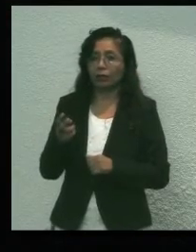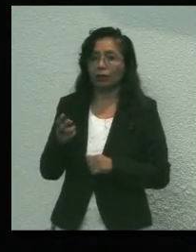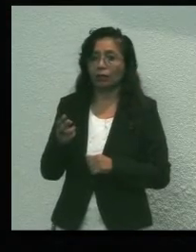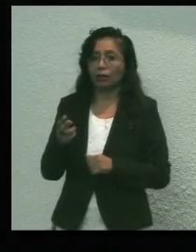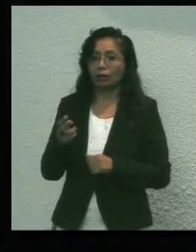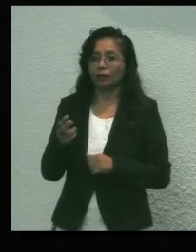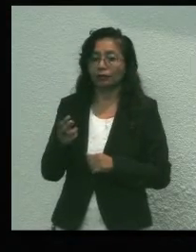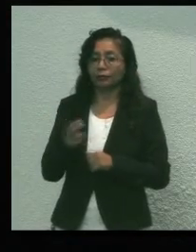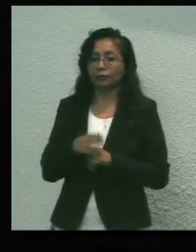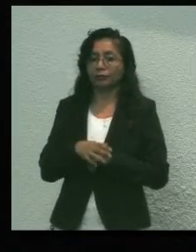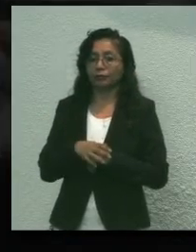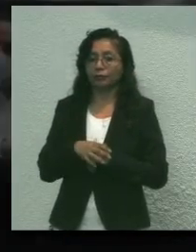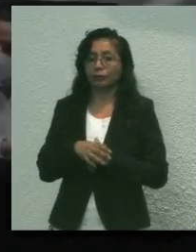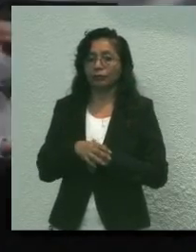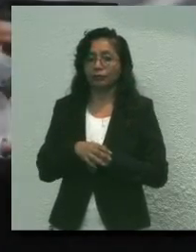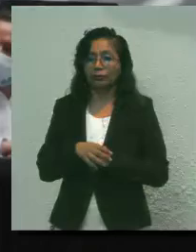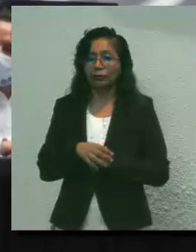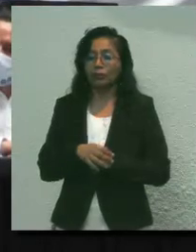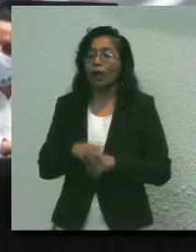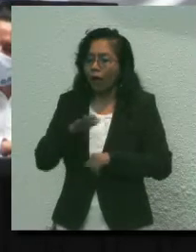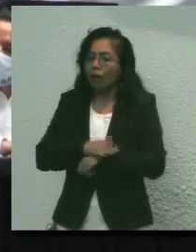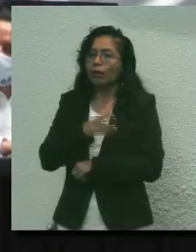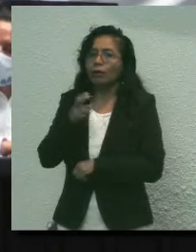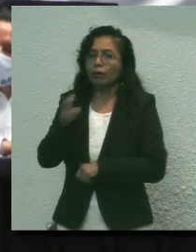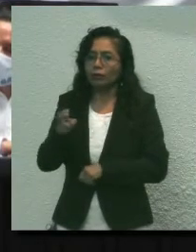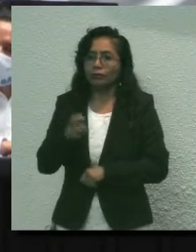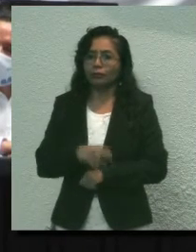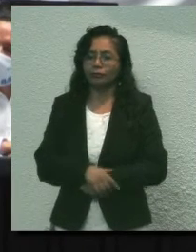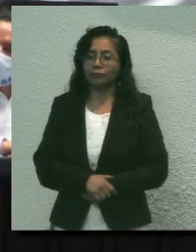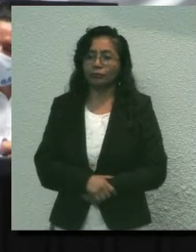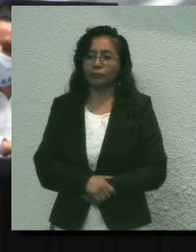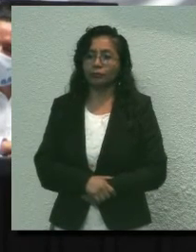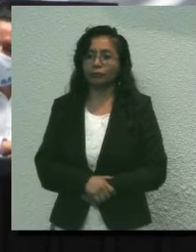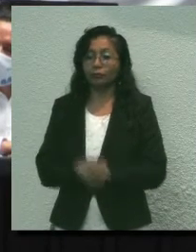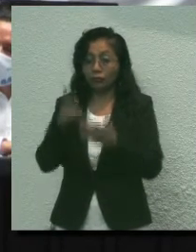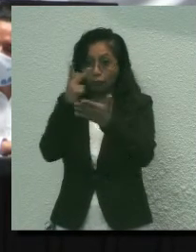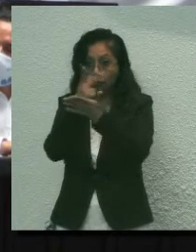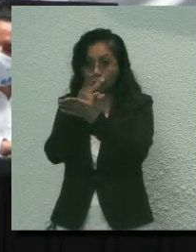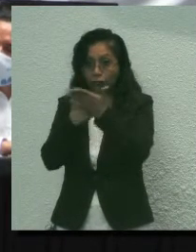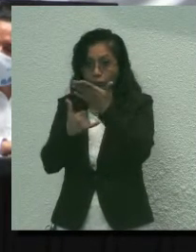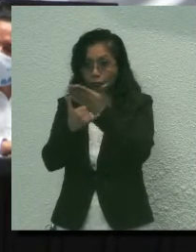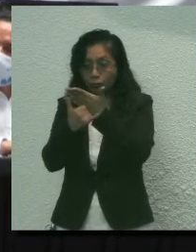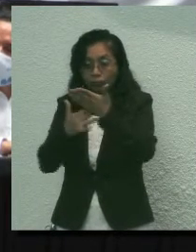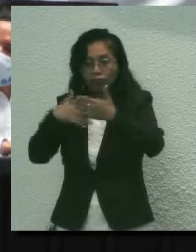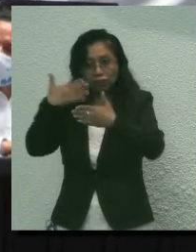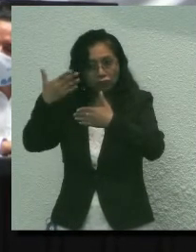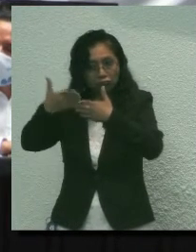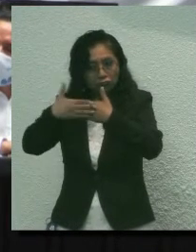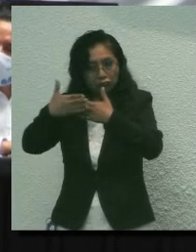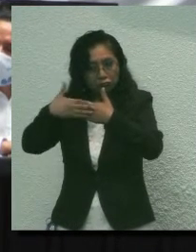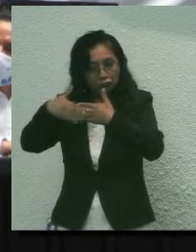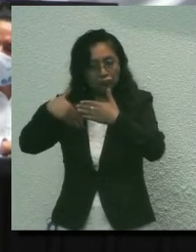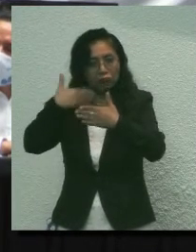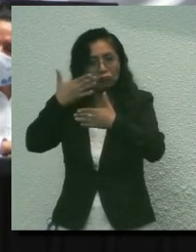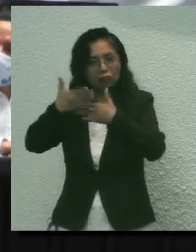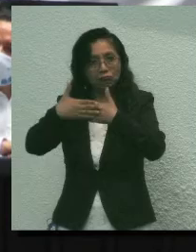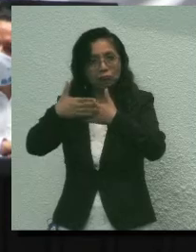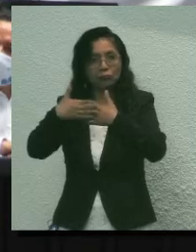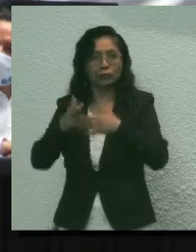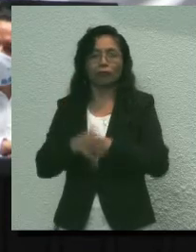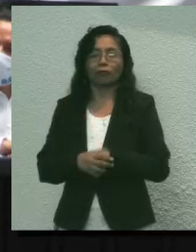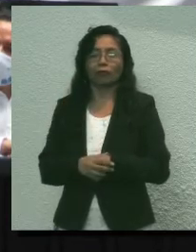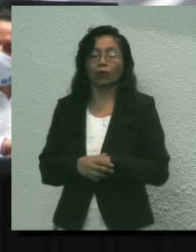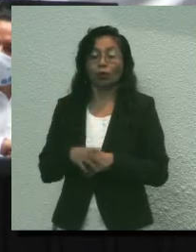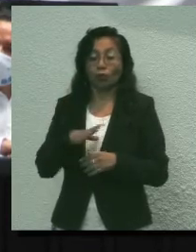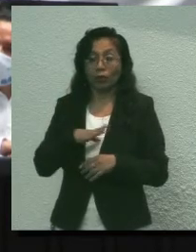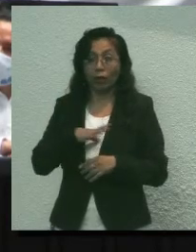de la federación. Por eso, en los proyectos por venir, los que hoy ha anunciado, donde